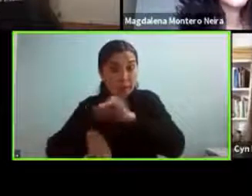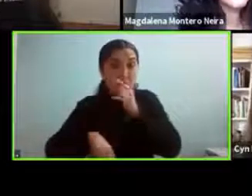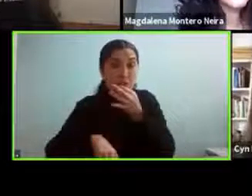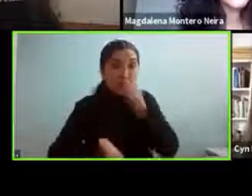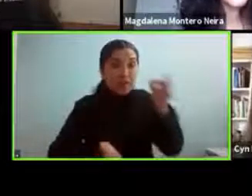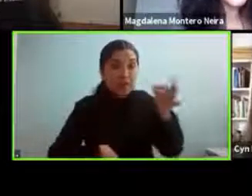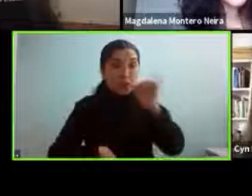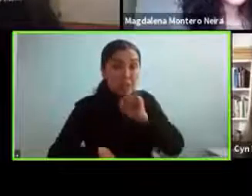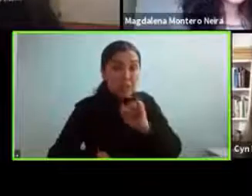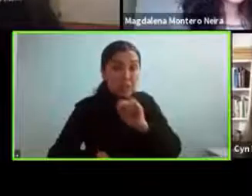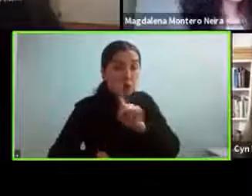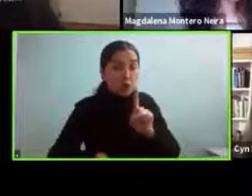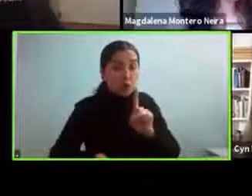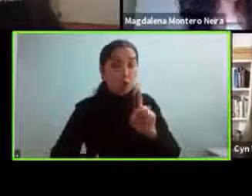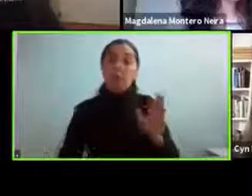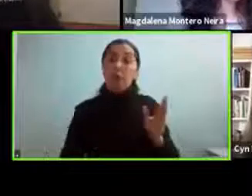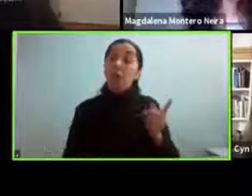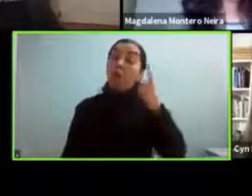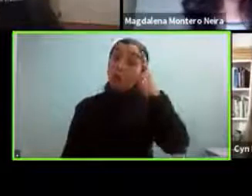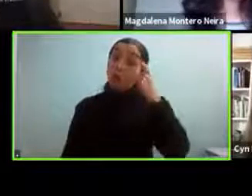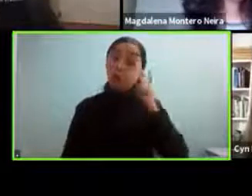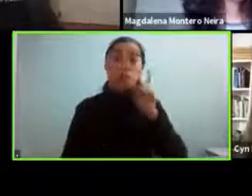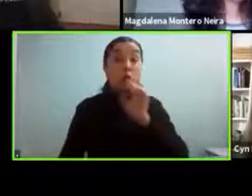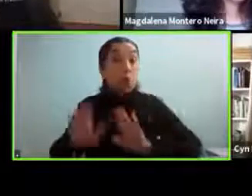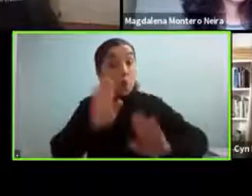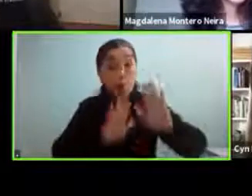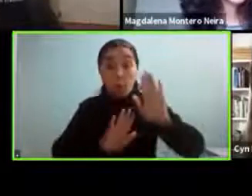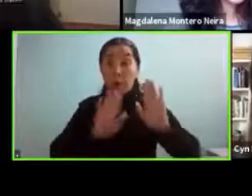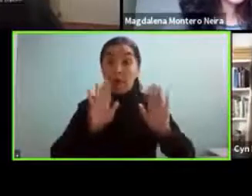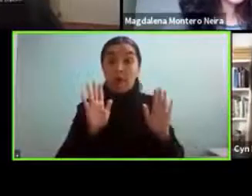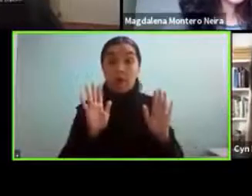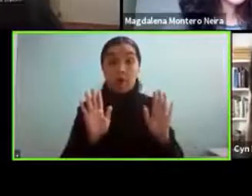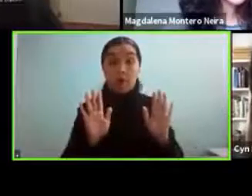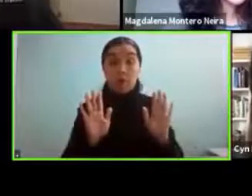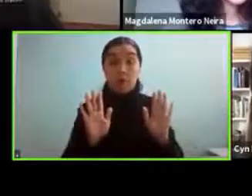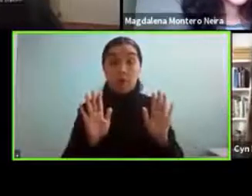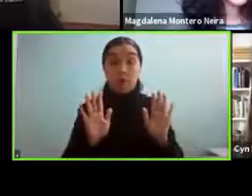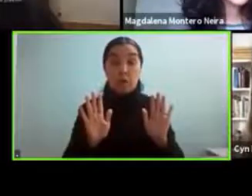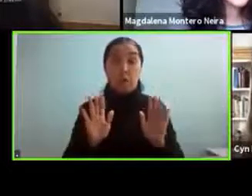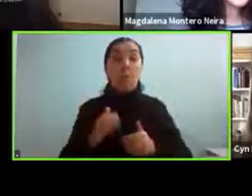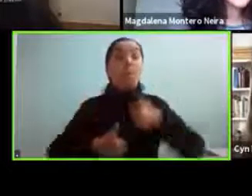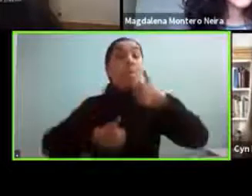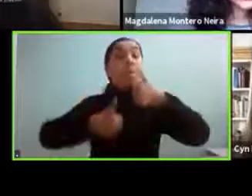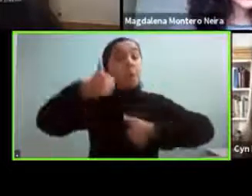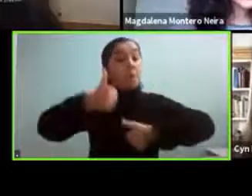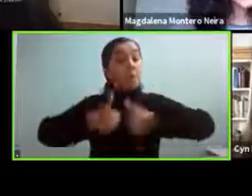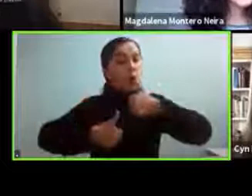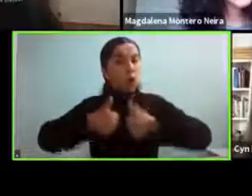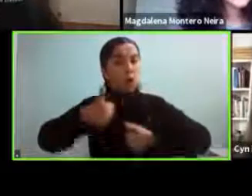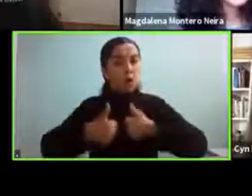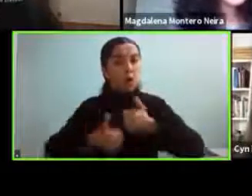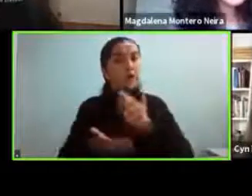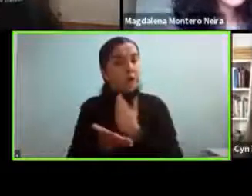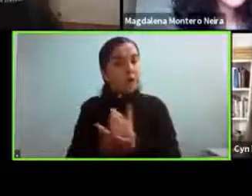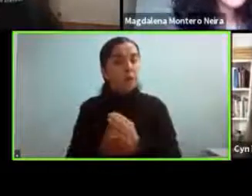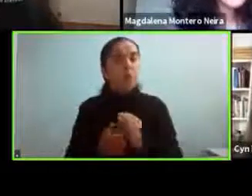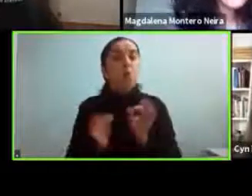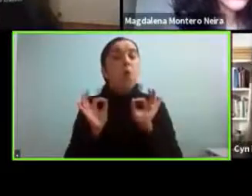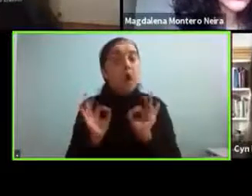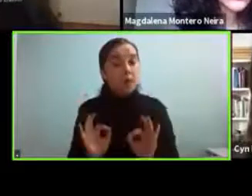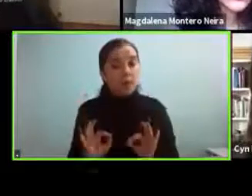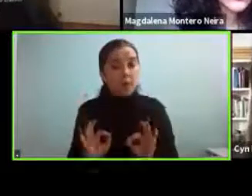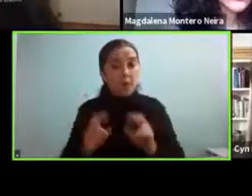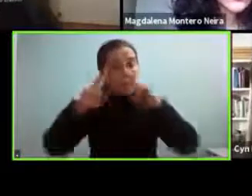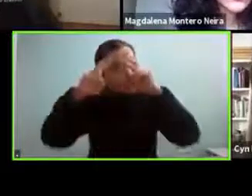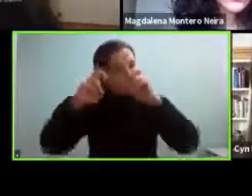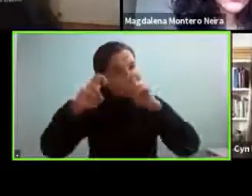creo que en eso hay que ser súper cuidadoso ahí el profesional tiene que ser muy muy adecuado tiene que indagar muy